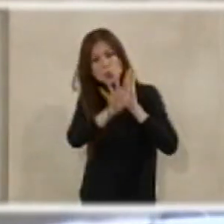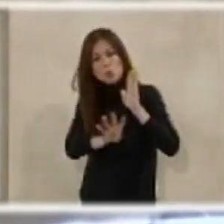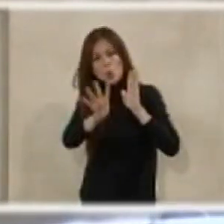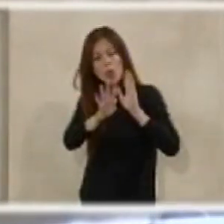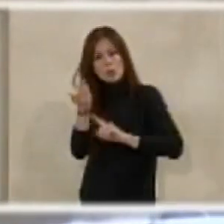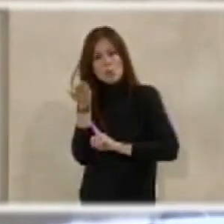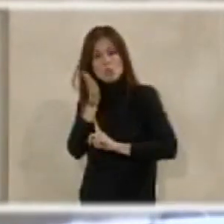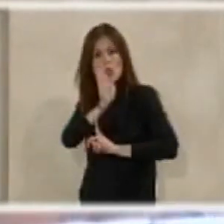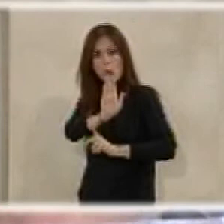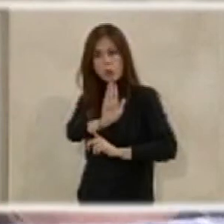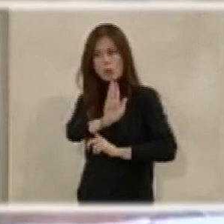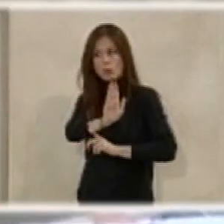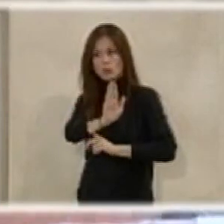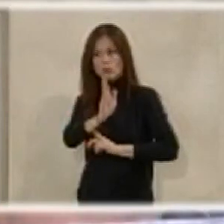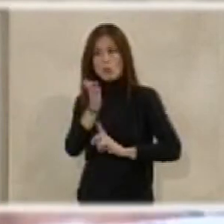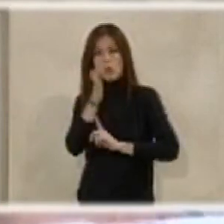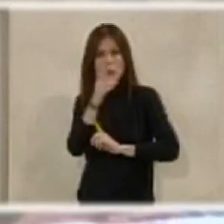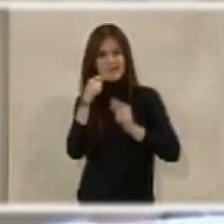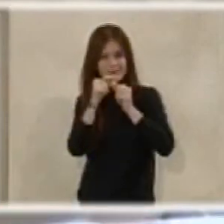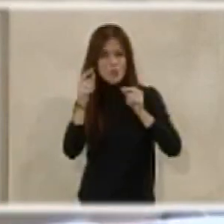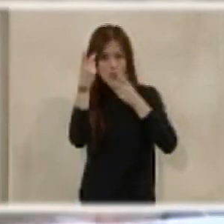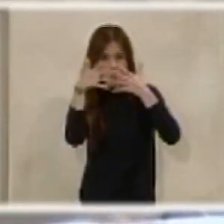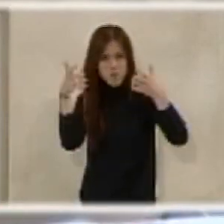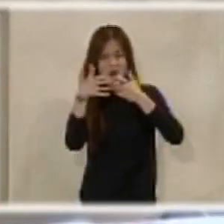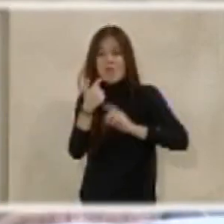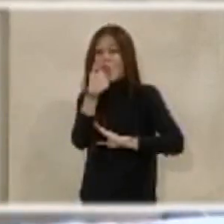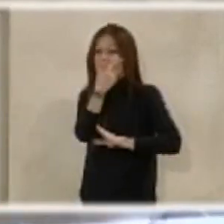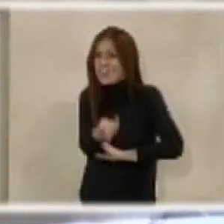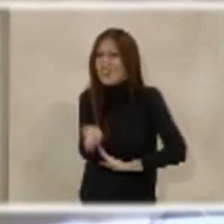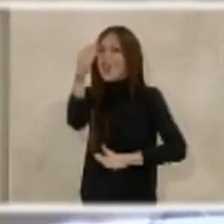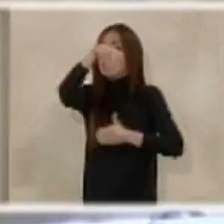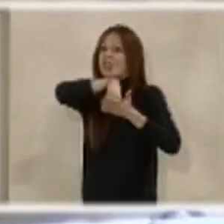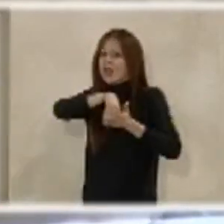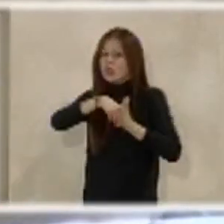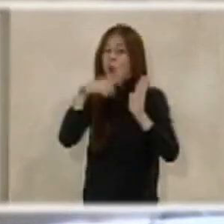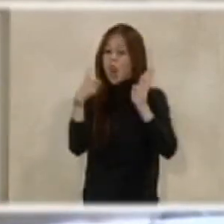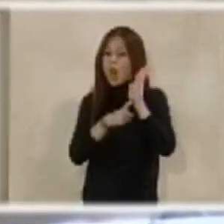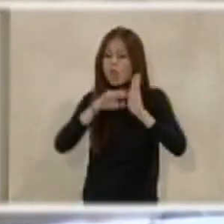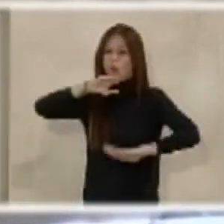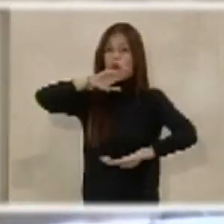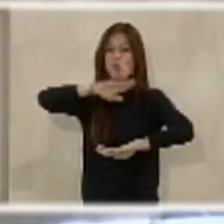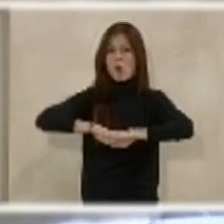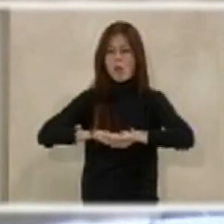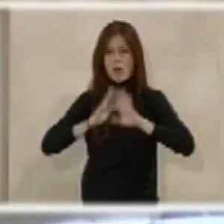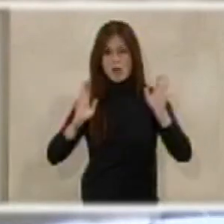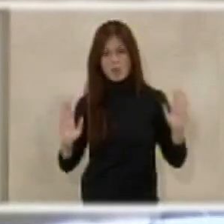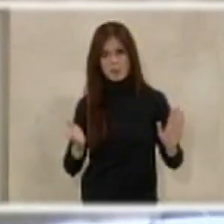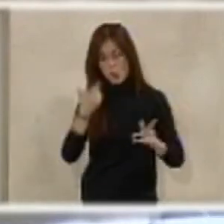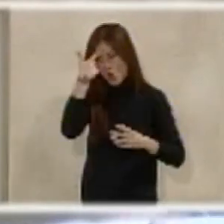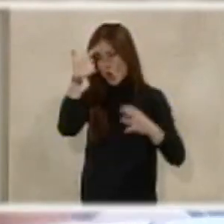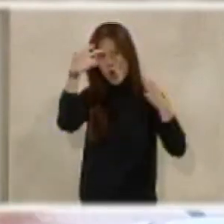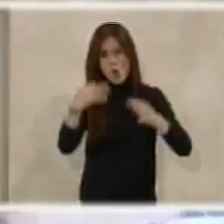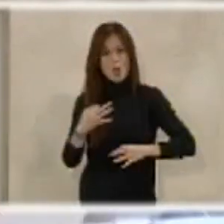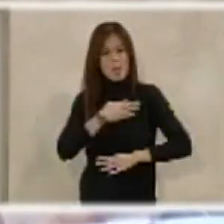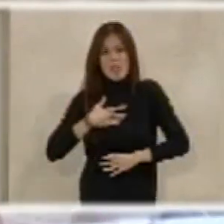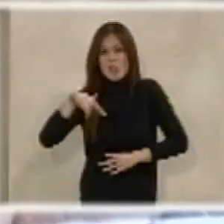moción que presentamos, le subrayo uno de los párrafos, dentro de los límites legales. Obviamente no vamos a